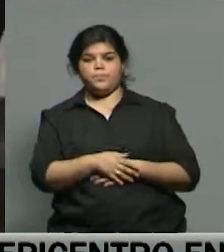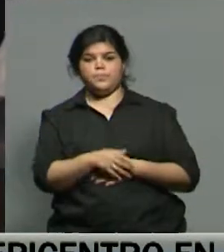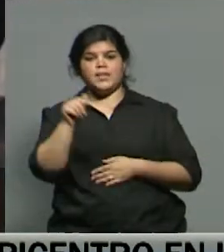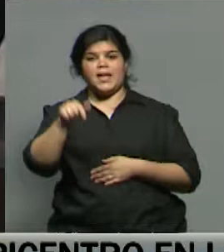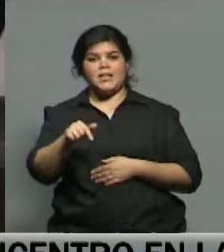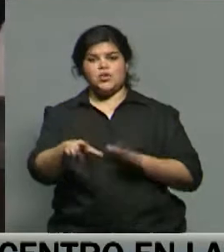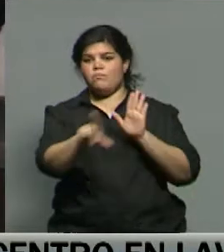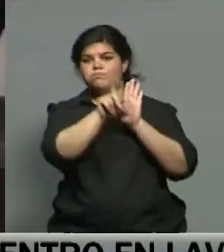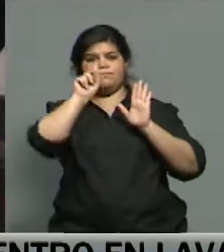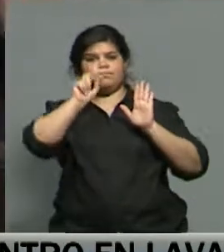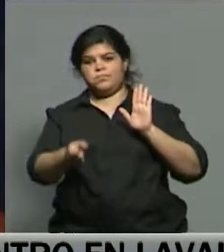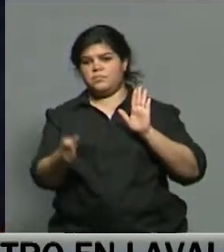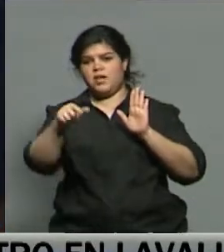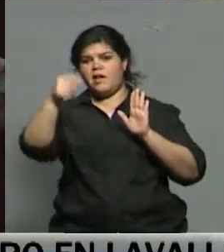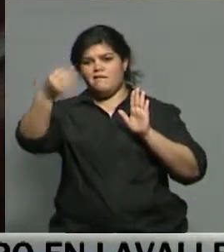inconstitucional.